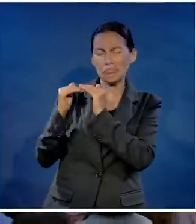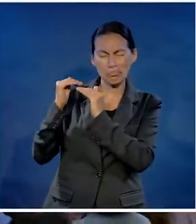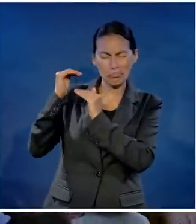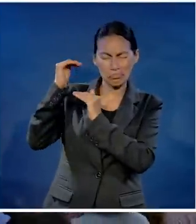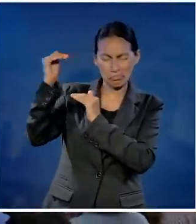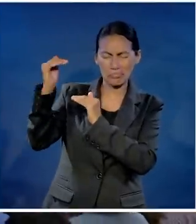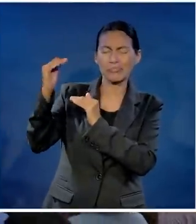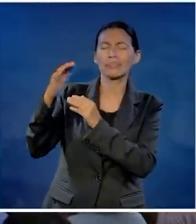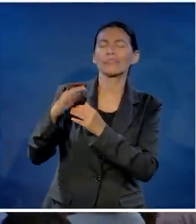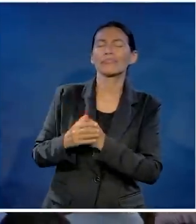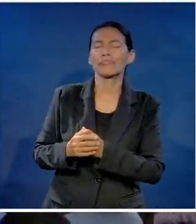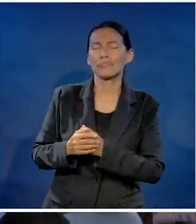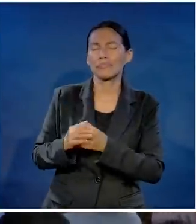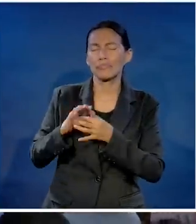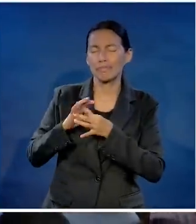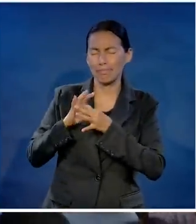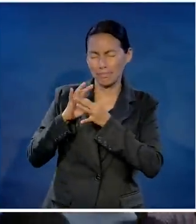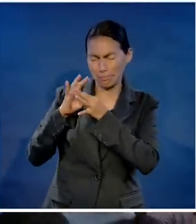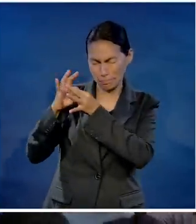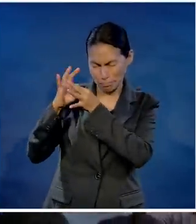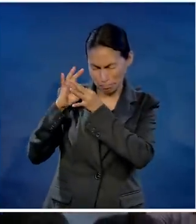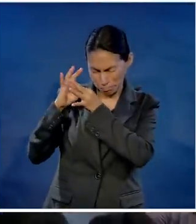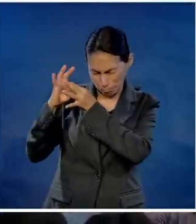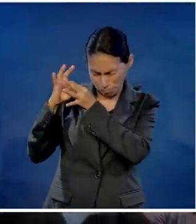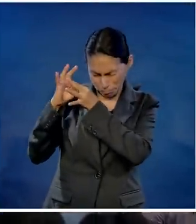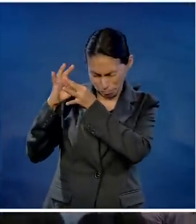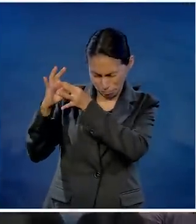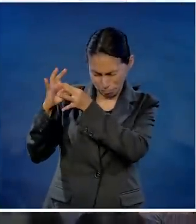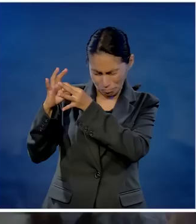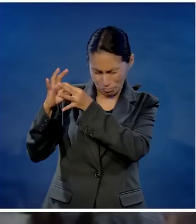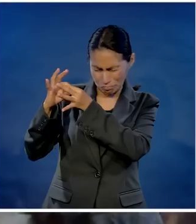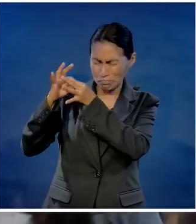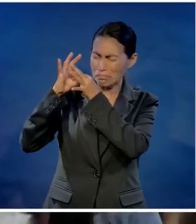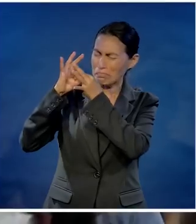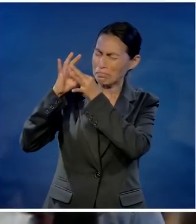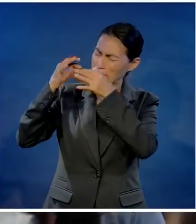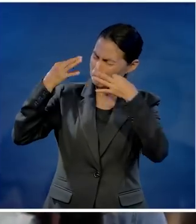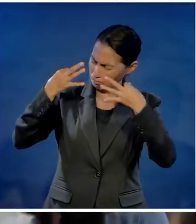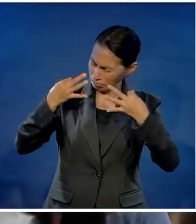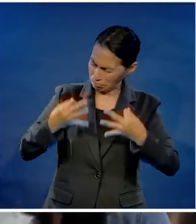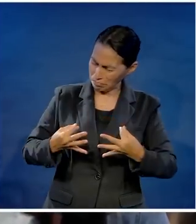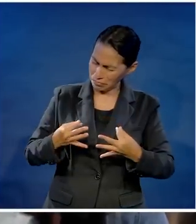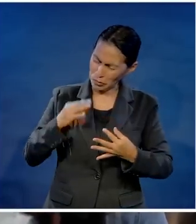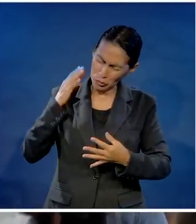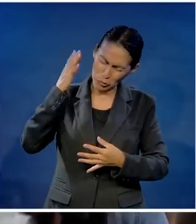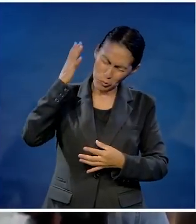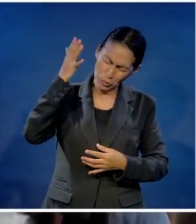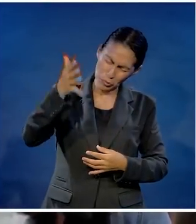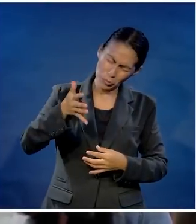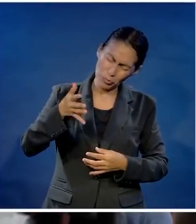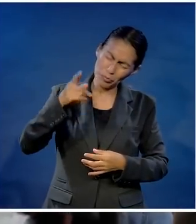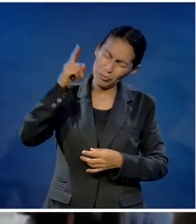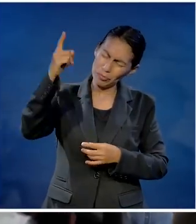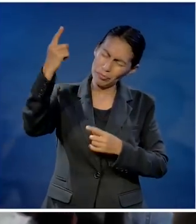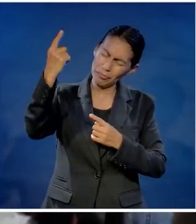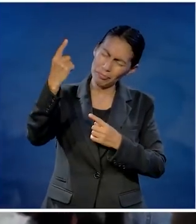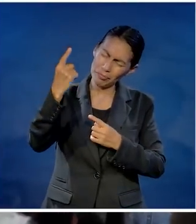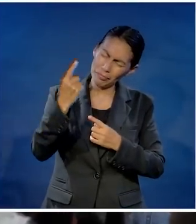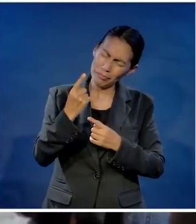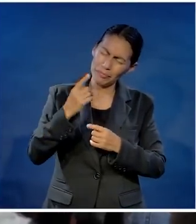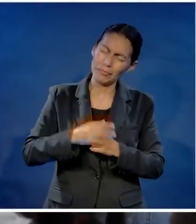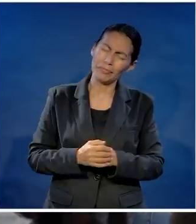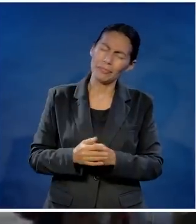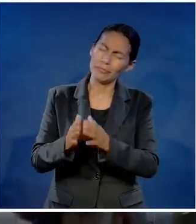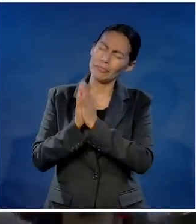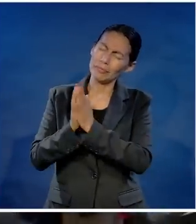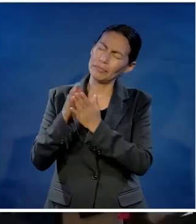importante que es contigo que es contigo esté sólida esté sólida y estable estable hasta la